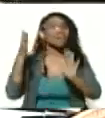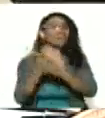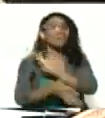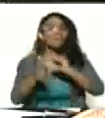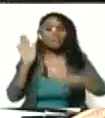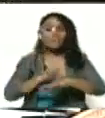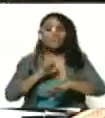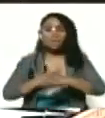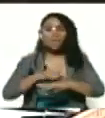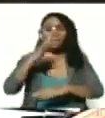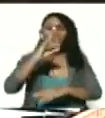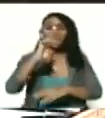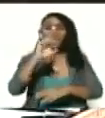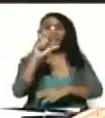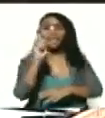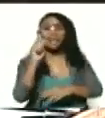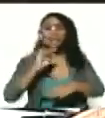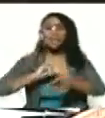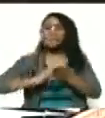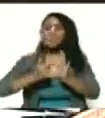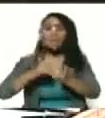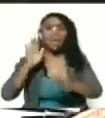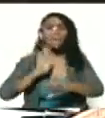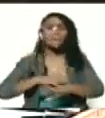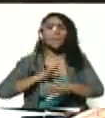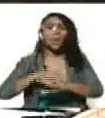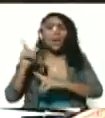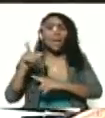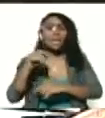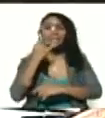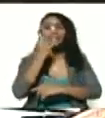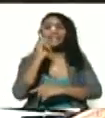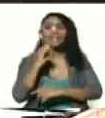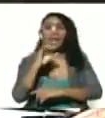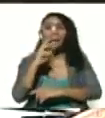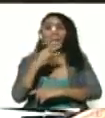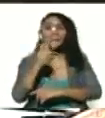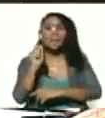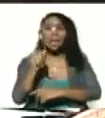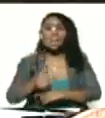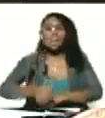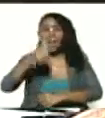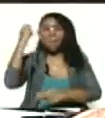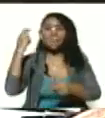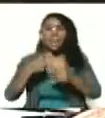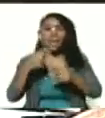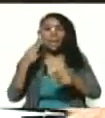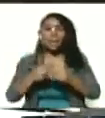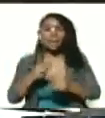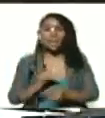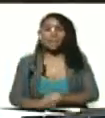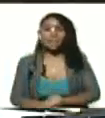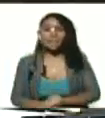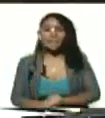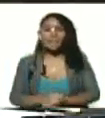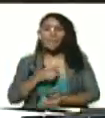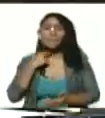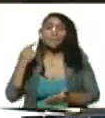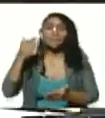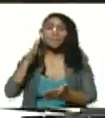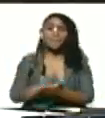trata la cepa delta porque es la cepa más peligrosa y mortal